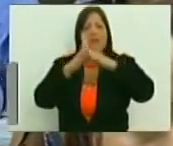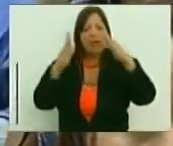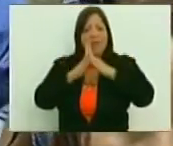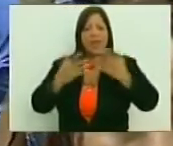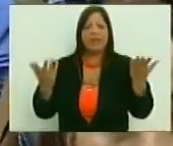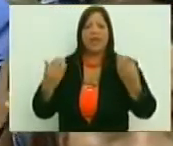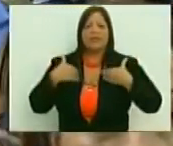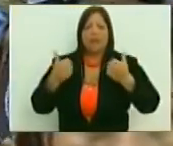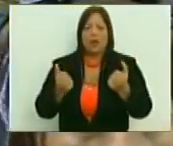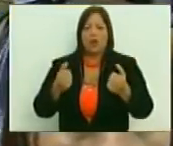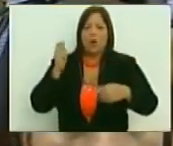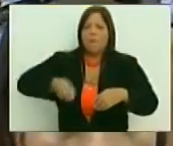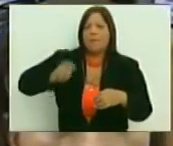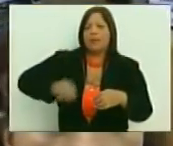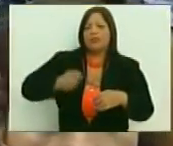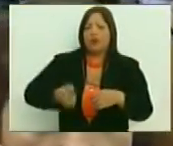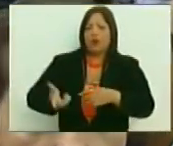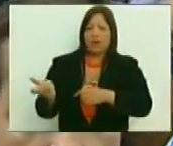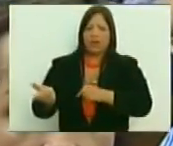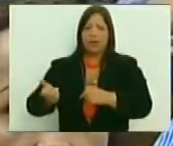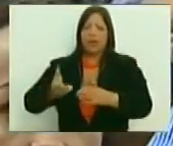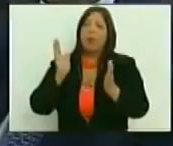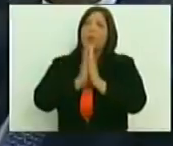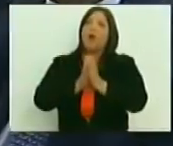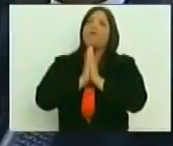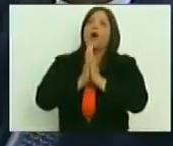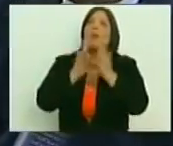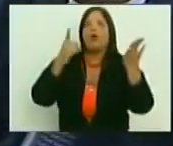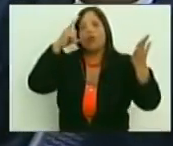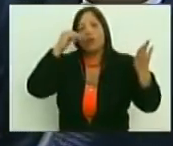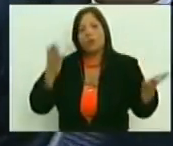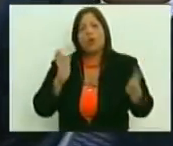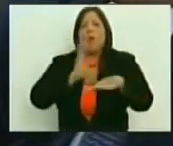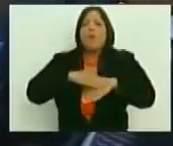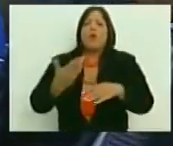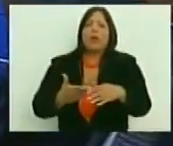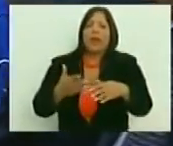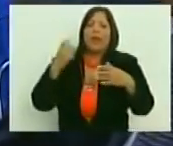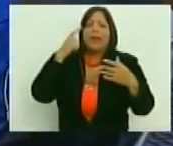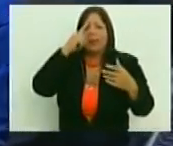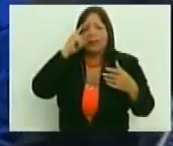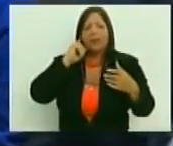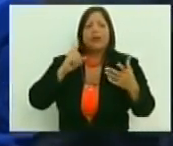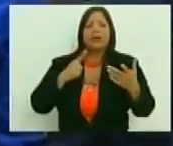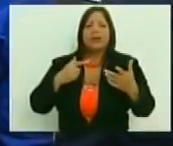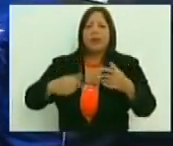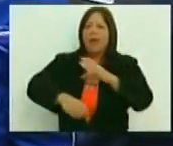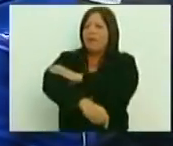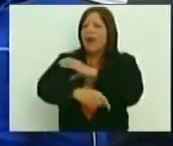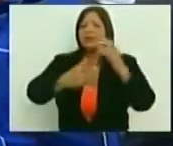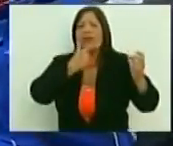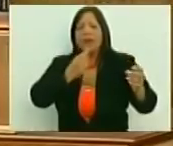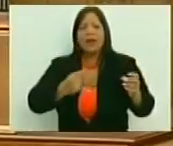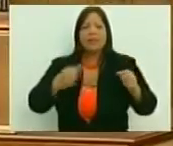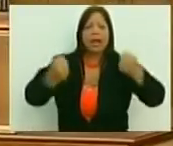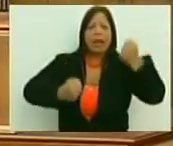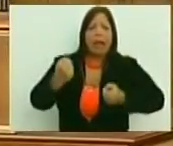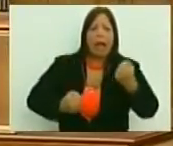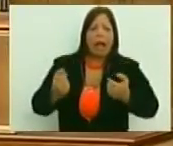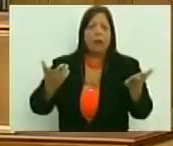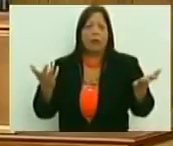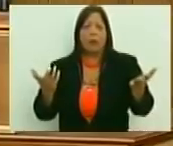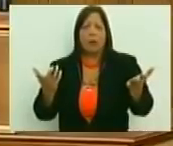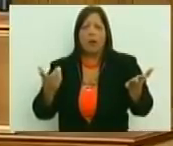Atención de salud, pensiones. ¿Cómo tenemos que jalar por eso, Dios mío? ¿Por qué? ¿Por qué a los escuelos se les hace tan fácil conseguir un carro y